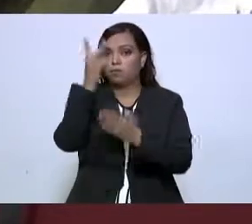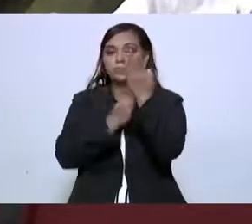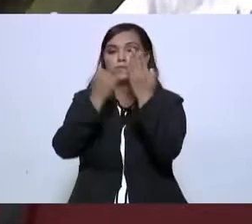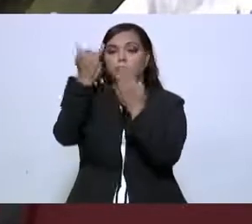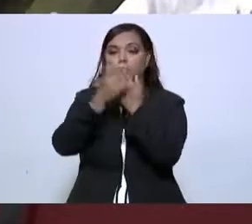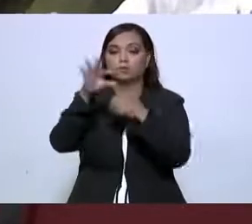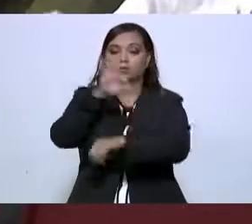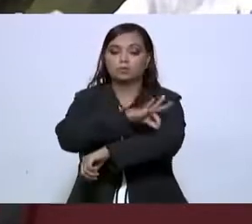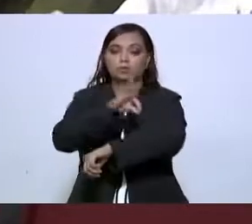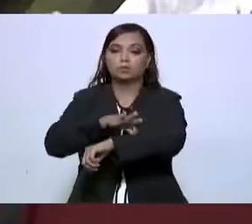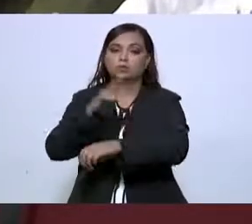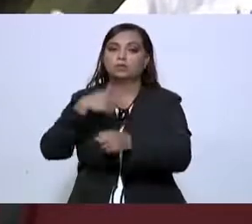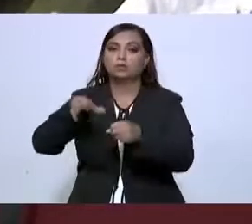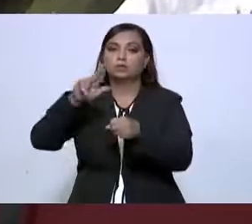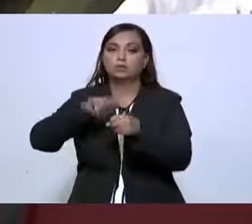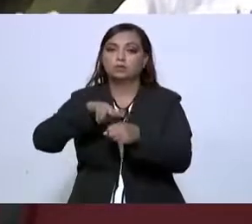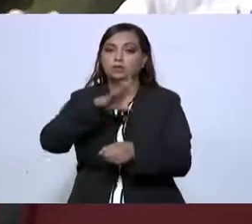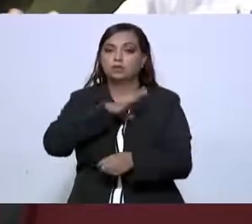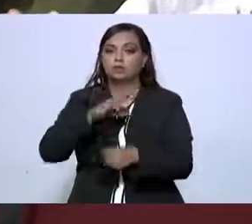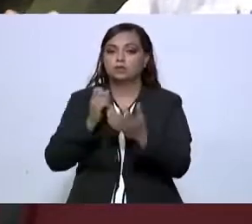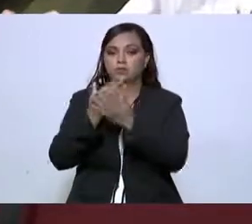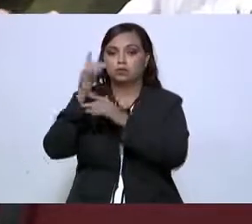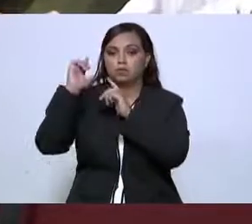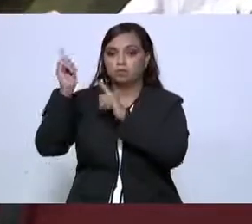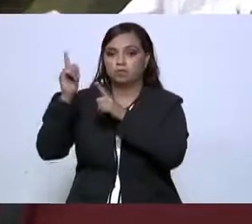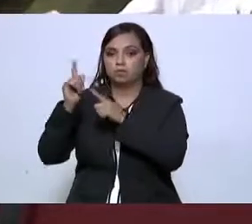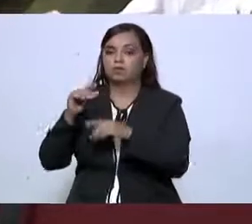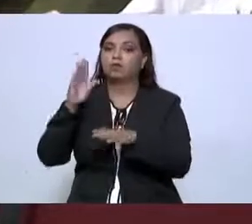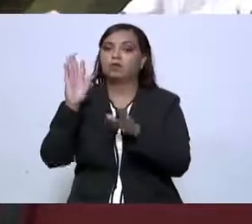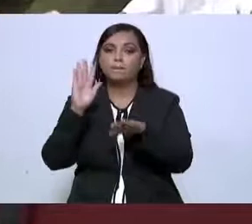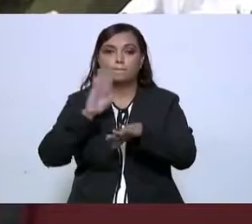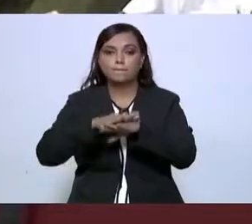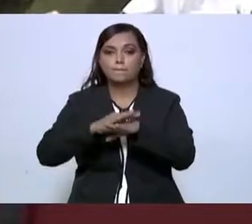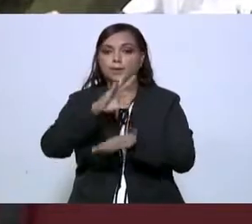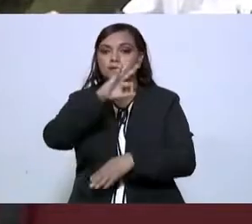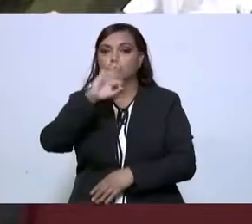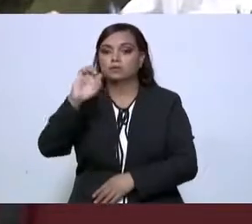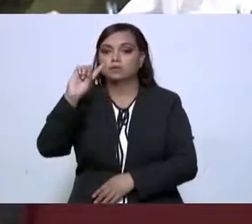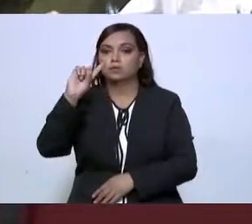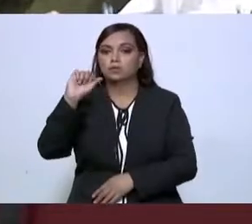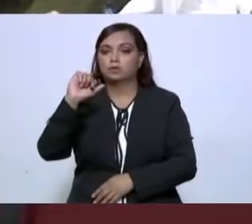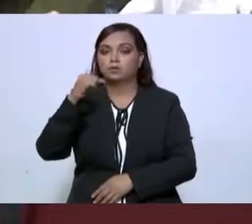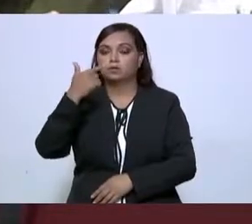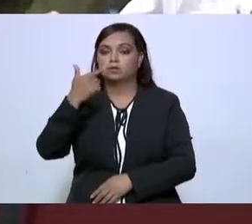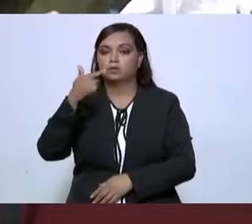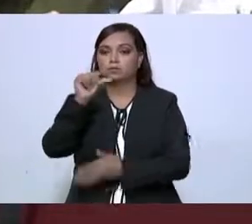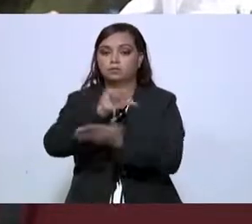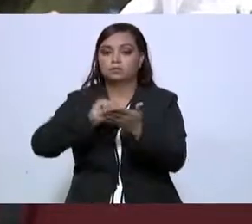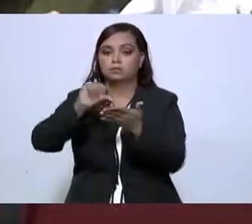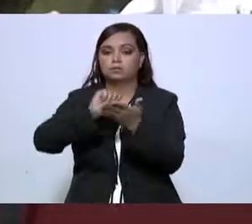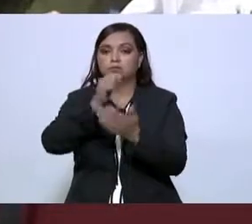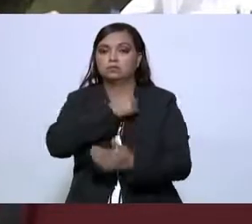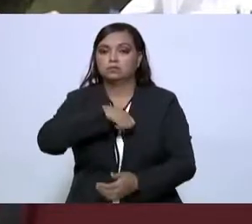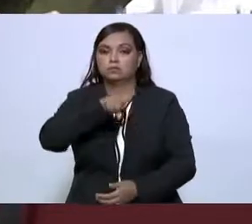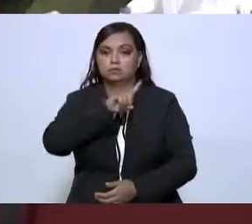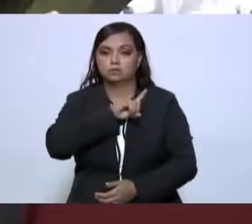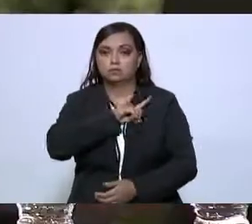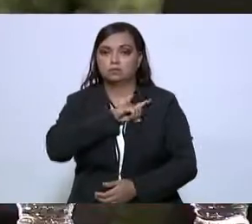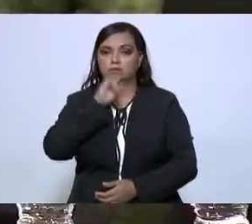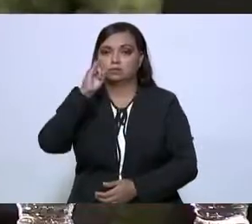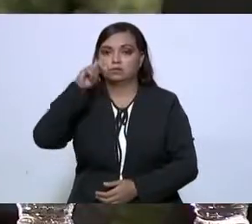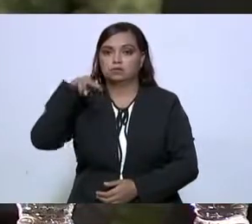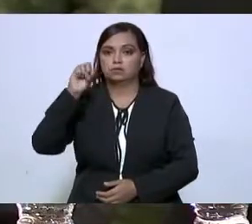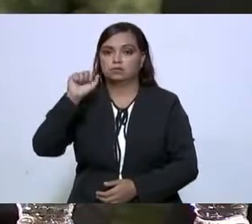arquitectónico del Hospital General de Nuevo Laredo y de un total de 347 Centros de Salud. El